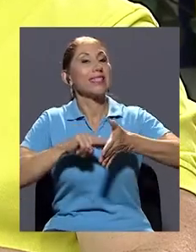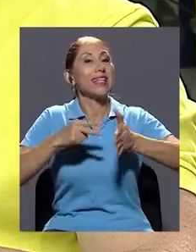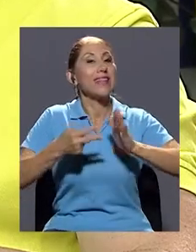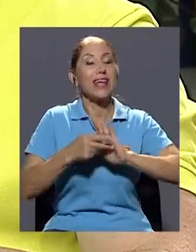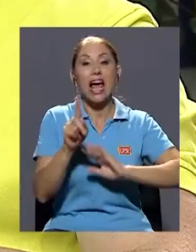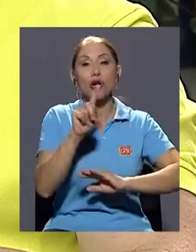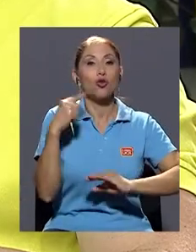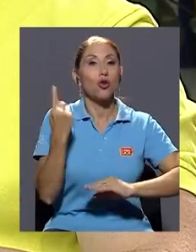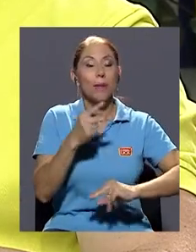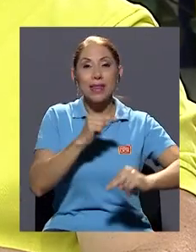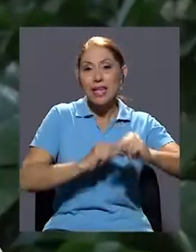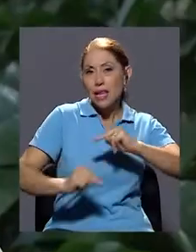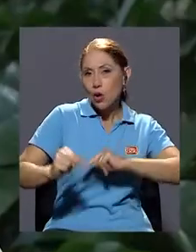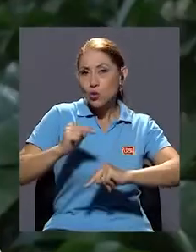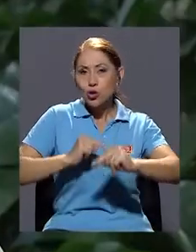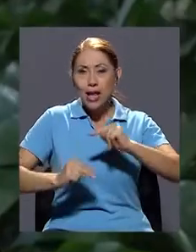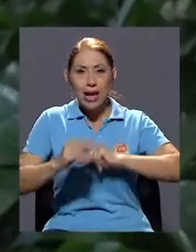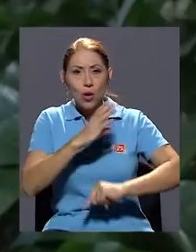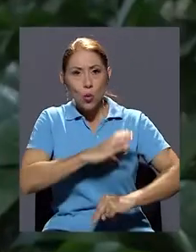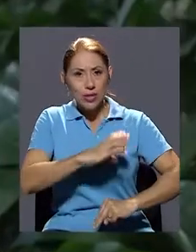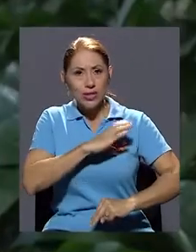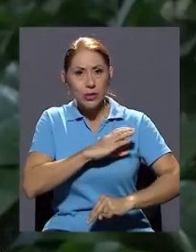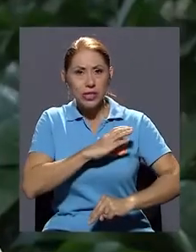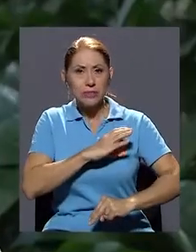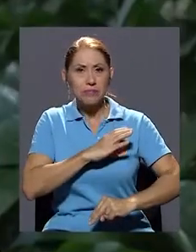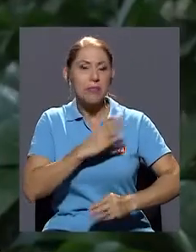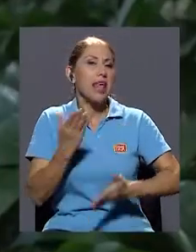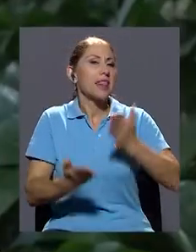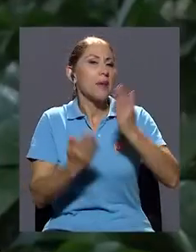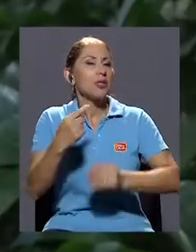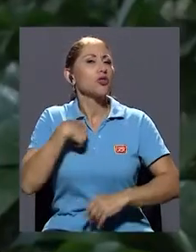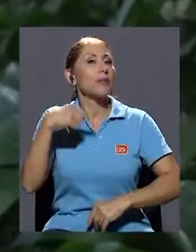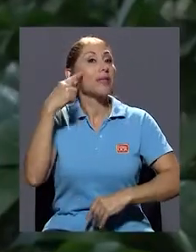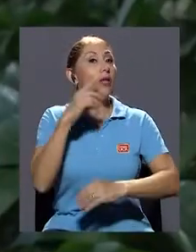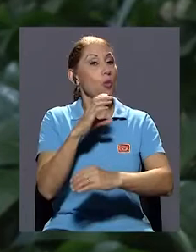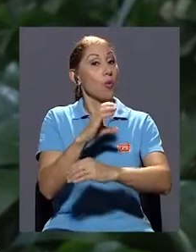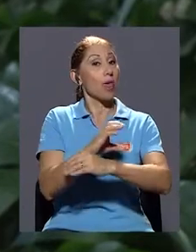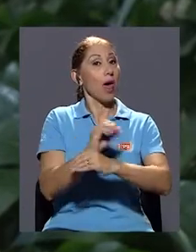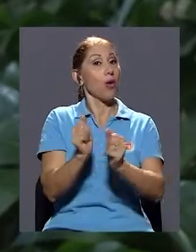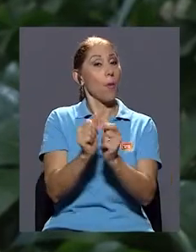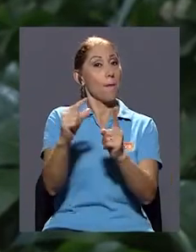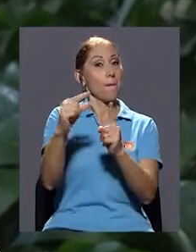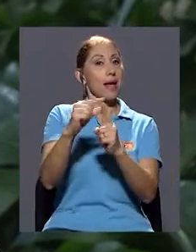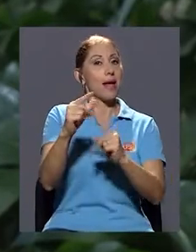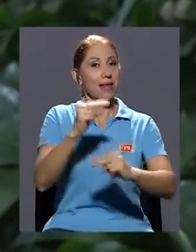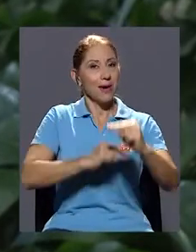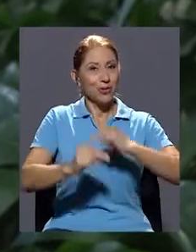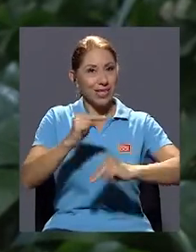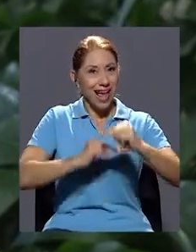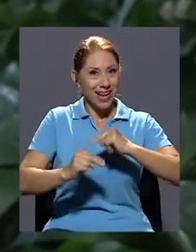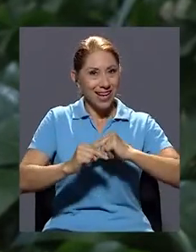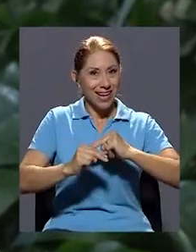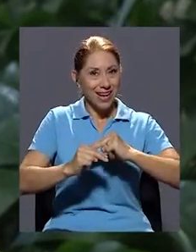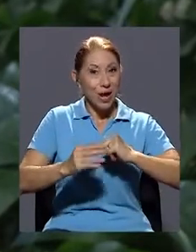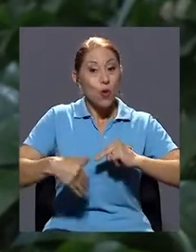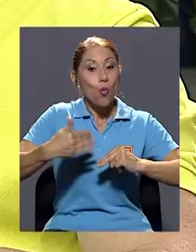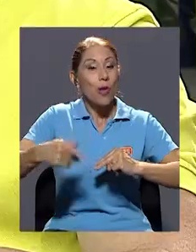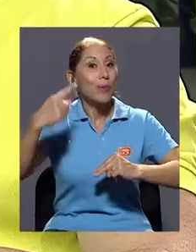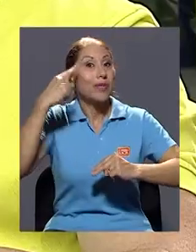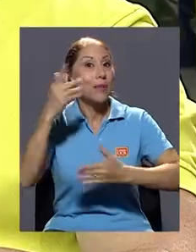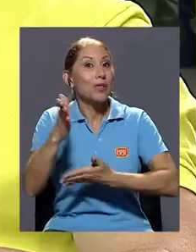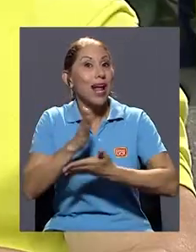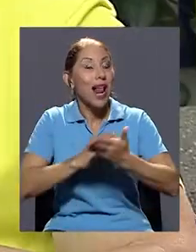negociar condiciones. A ver, tal vez, yo estoy pensando que hay que tener cuidado con el concepto de negociar cuando vamos a un trato comercial.